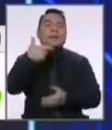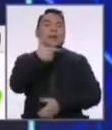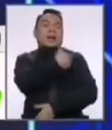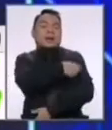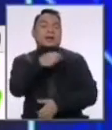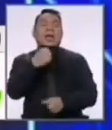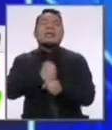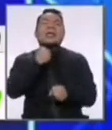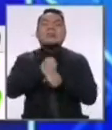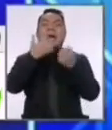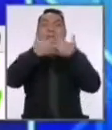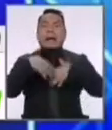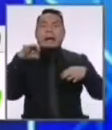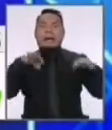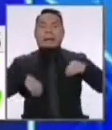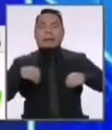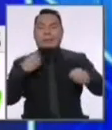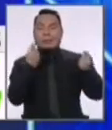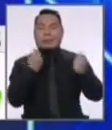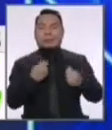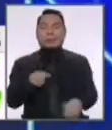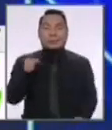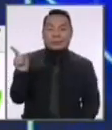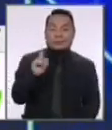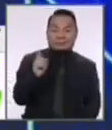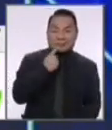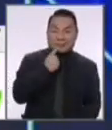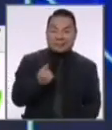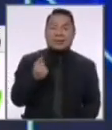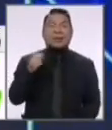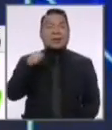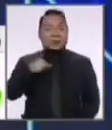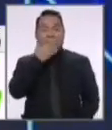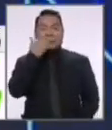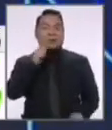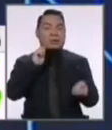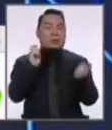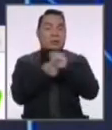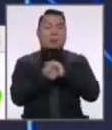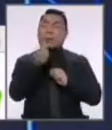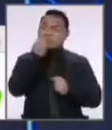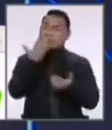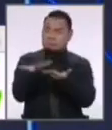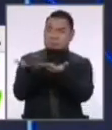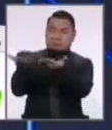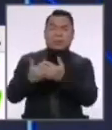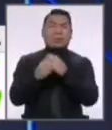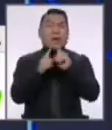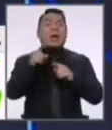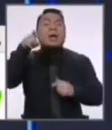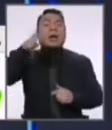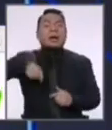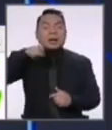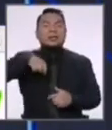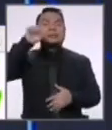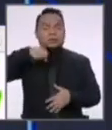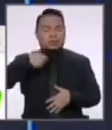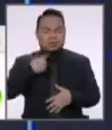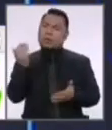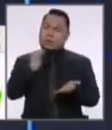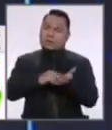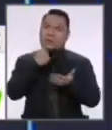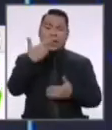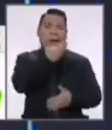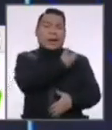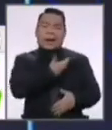vacuna un negocio. Hoy por fin están retrocediendo y enhorabuena para el país. Y quiero aclarar que si bien nos ratificamos en la necesidad de que sea el Estado